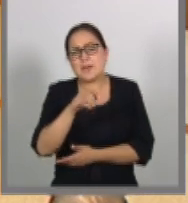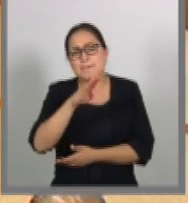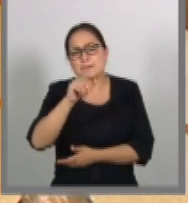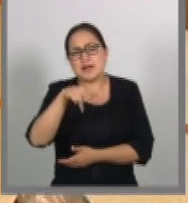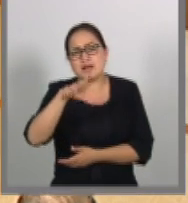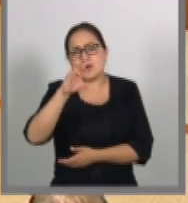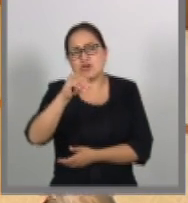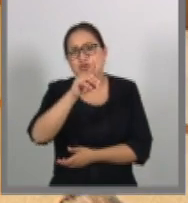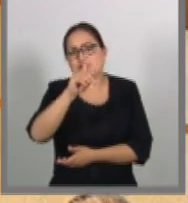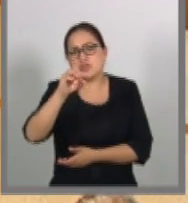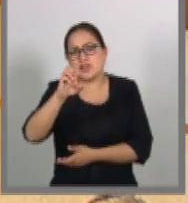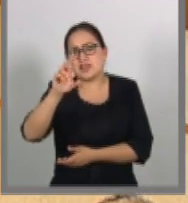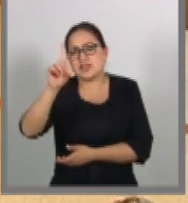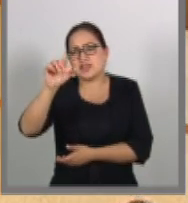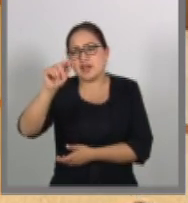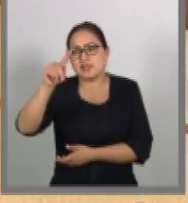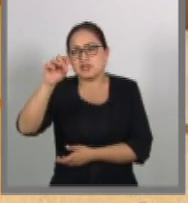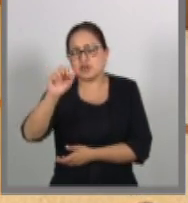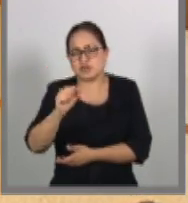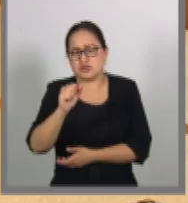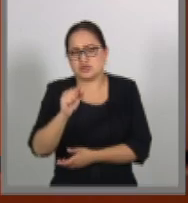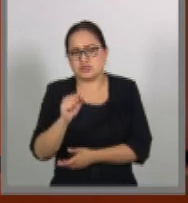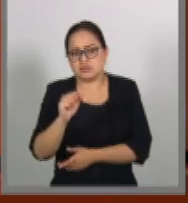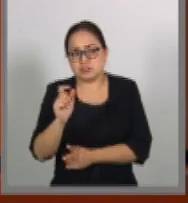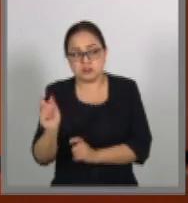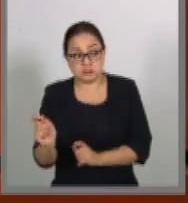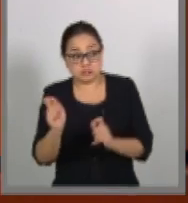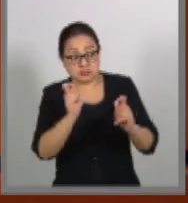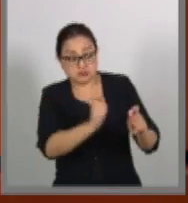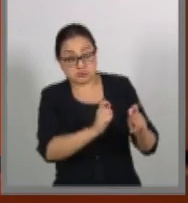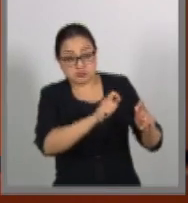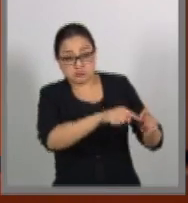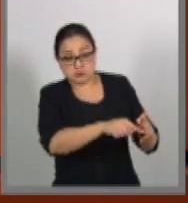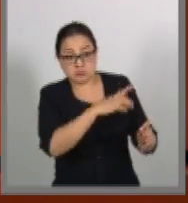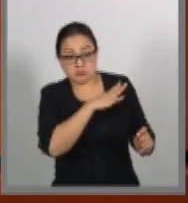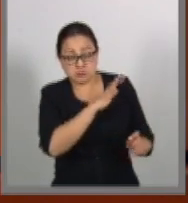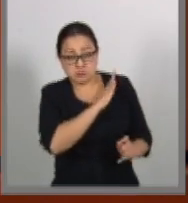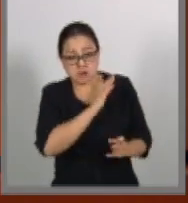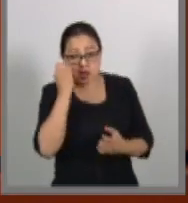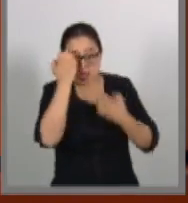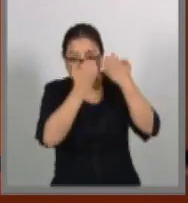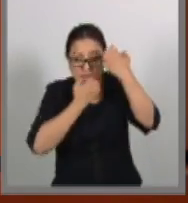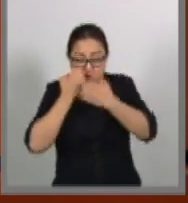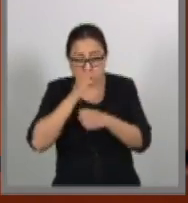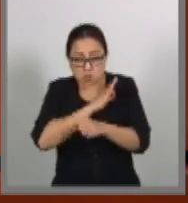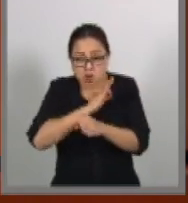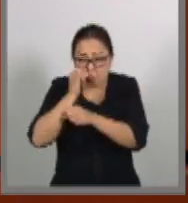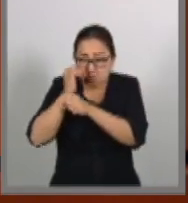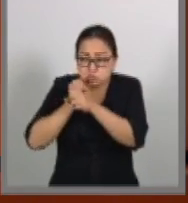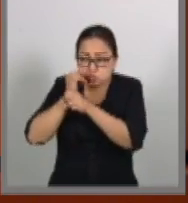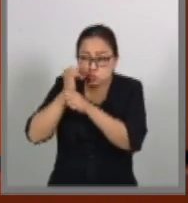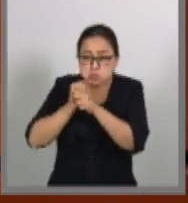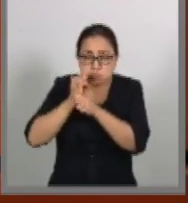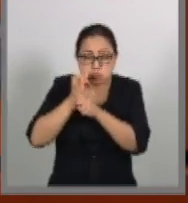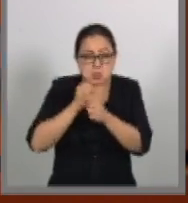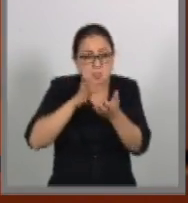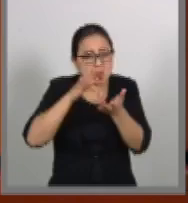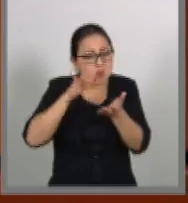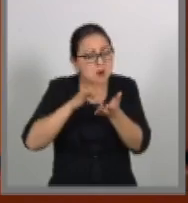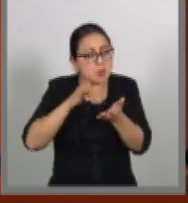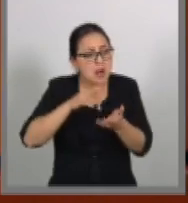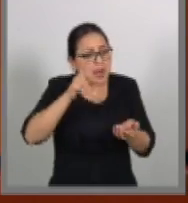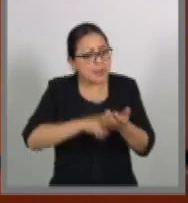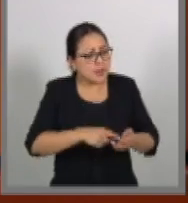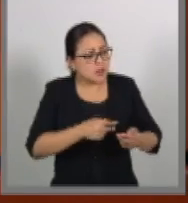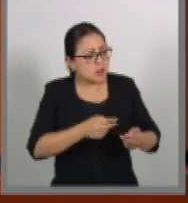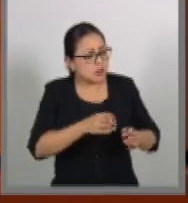le pueden conceder facultades de estudio y espionaje, lo que sea, a las empresas